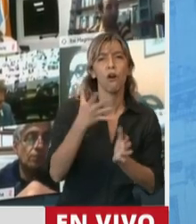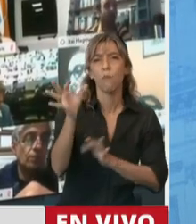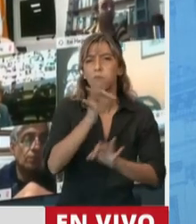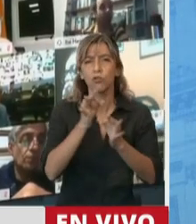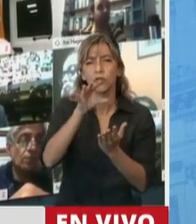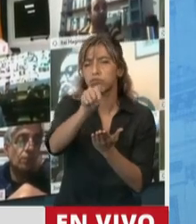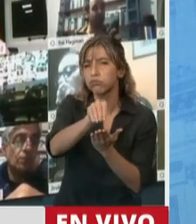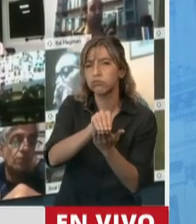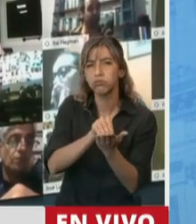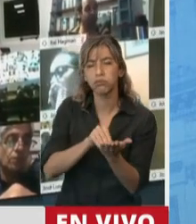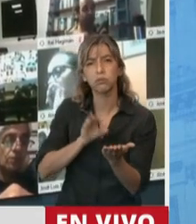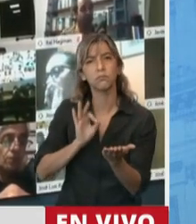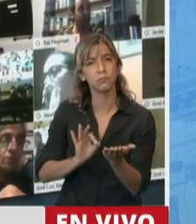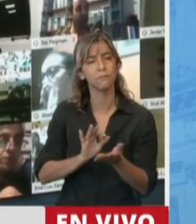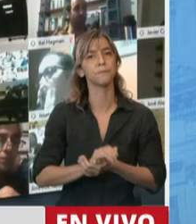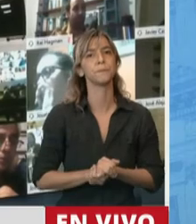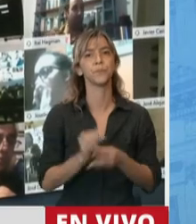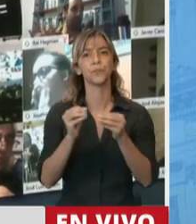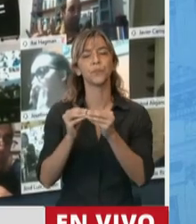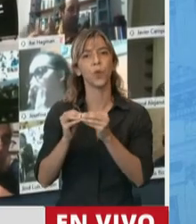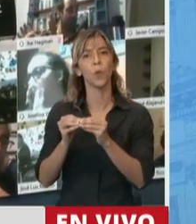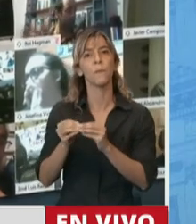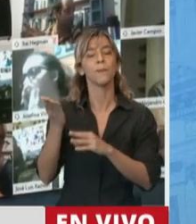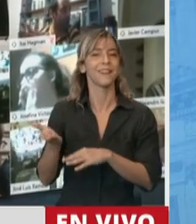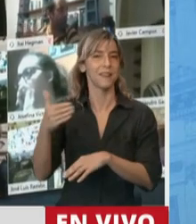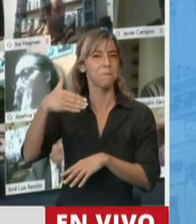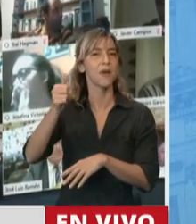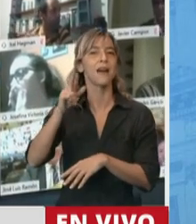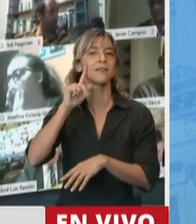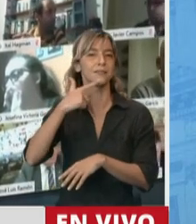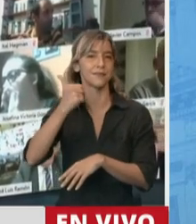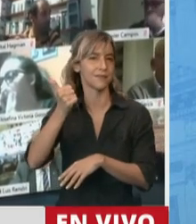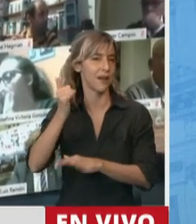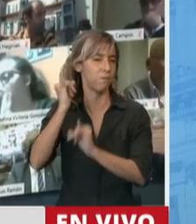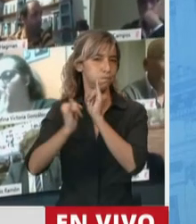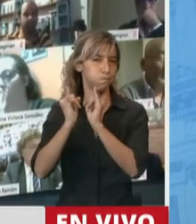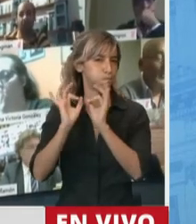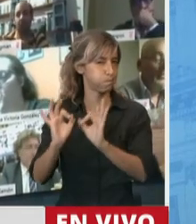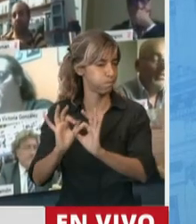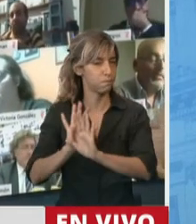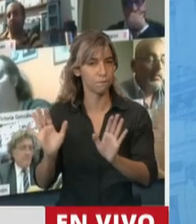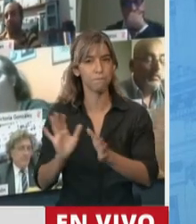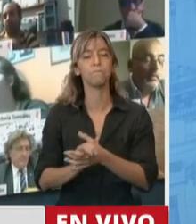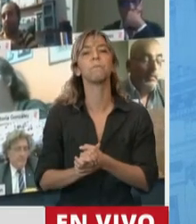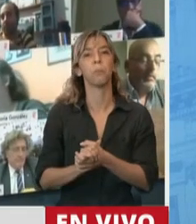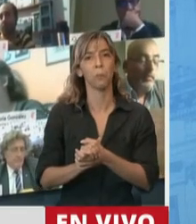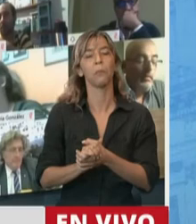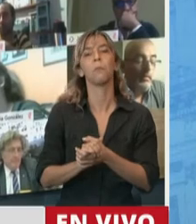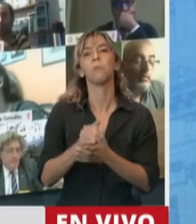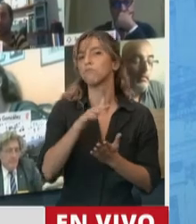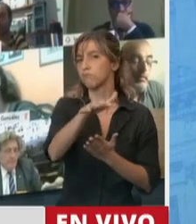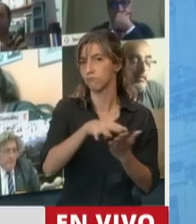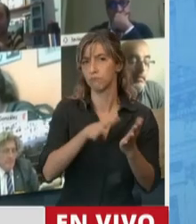explicado muy bien, y no me quiero extender sobre esto, en respeto a los convenios colectivos de